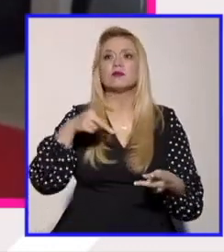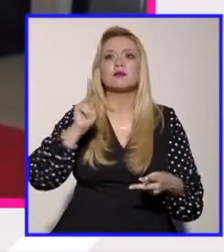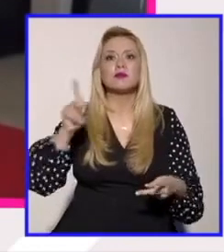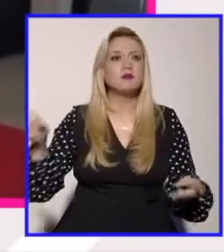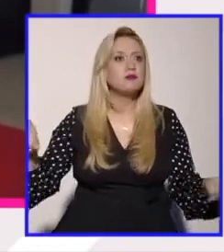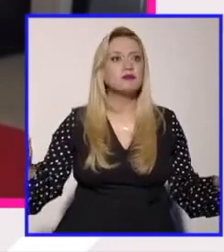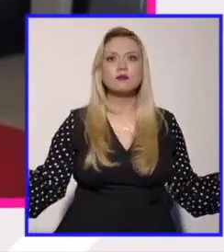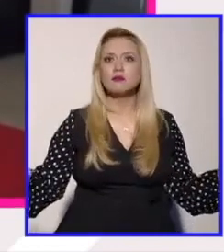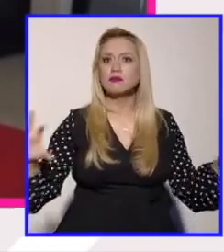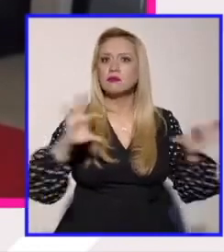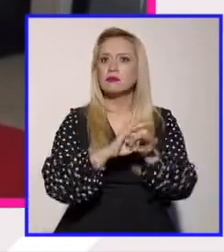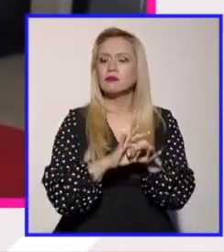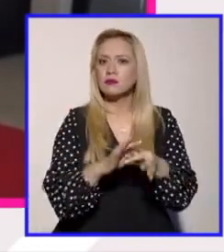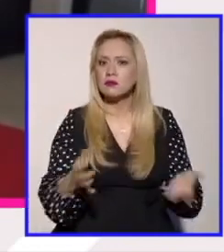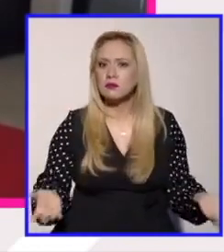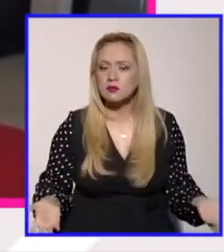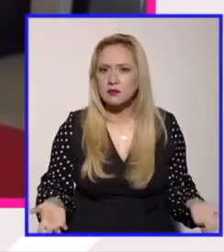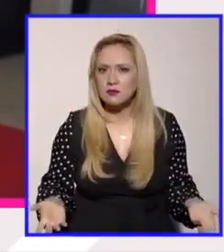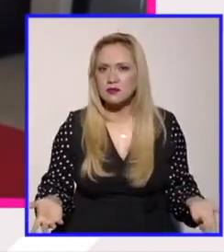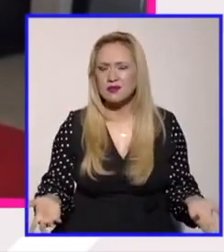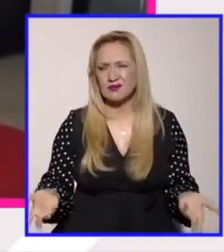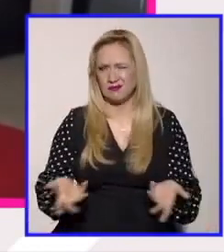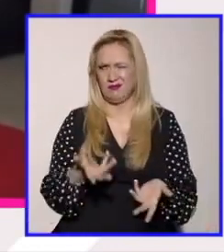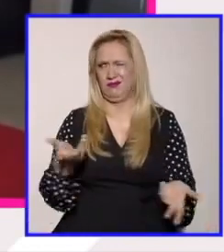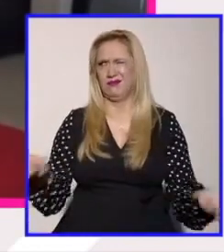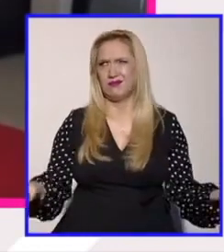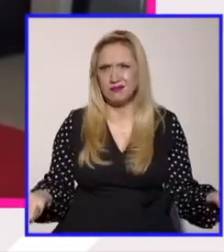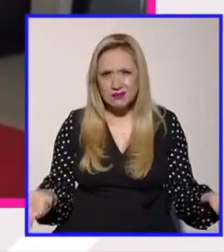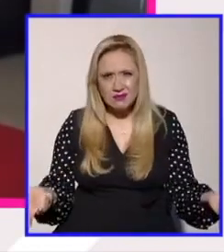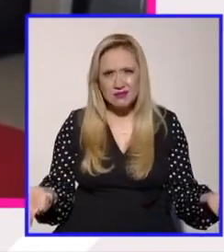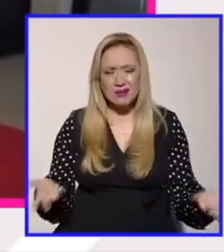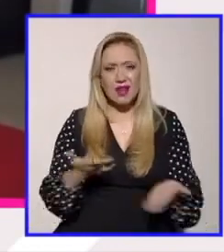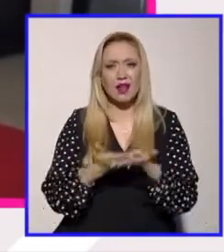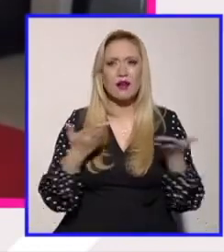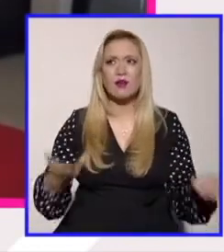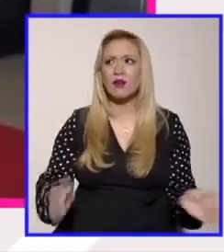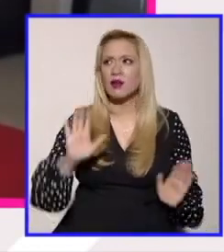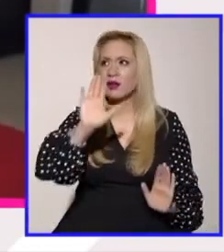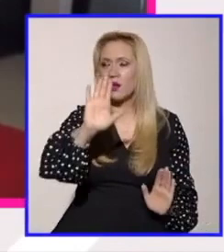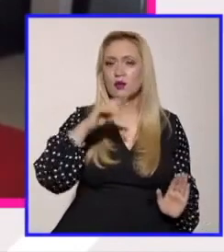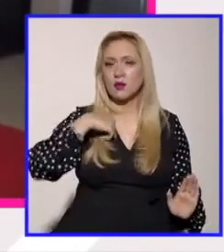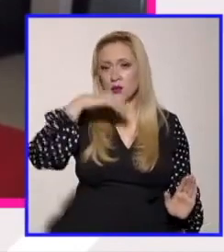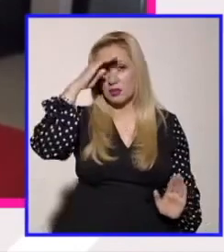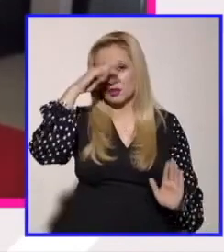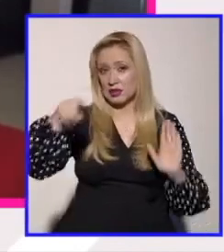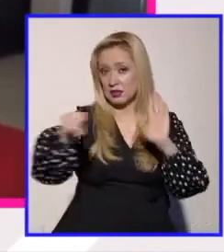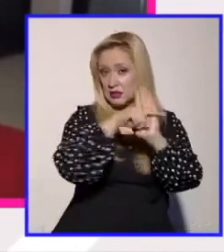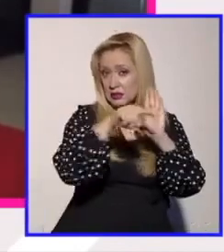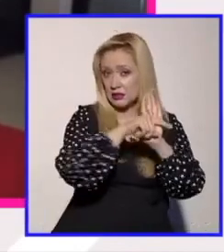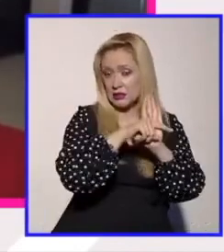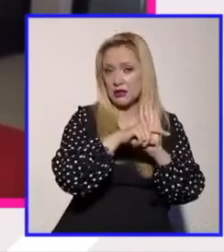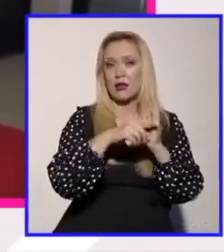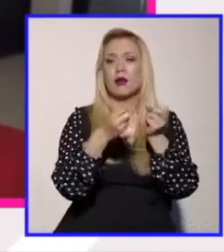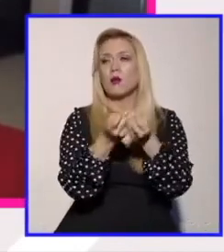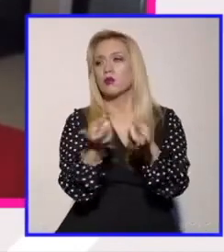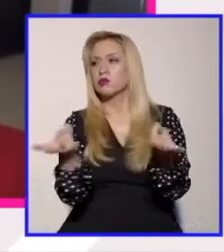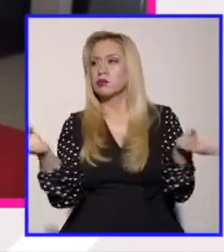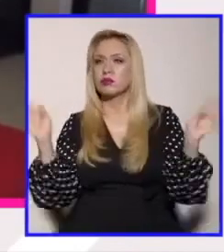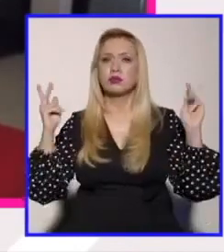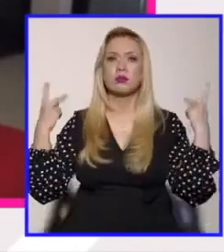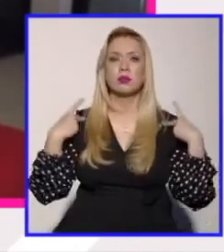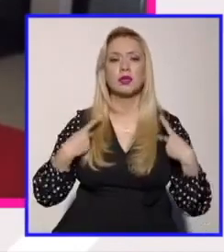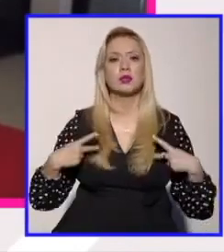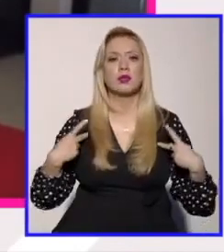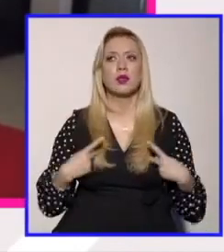quiere decir que en esencia deciman esta como colectividad ahora no sé si esto es un entero negativo porque muchas personas en respuesta se